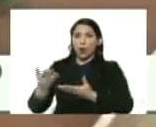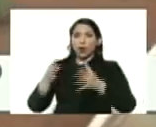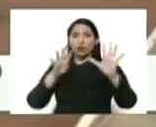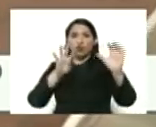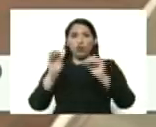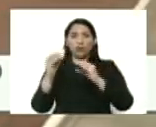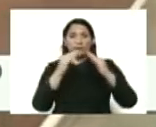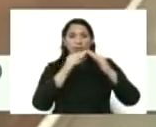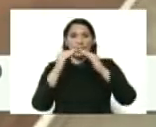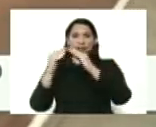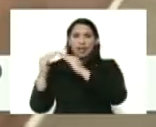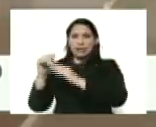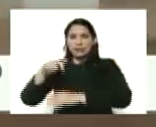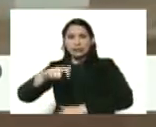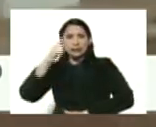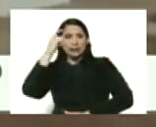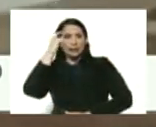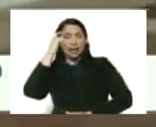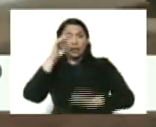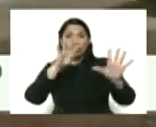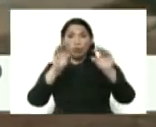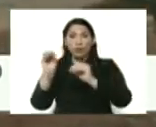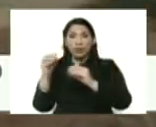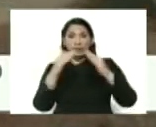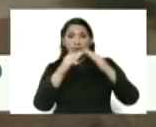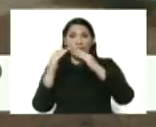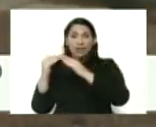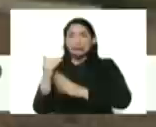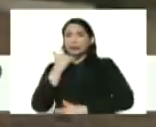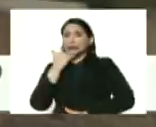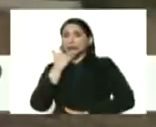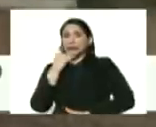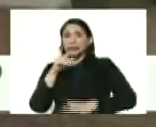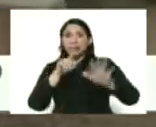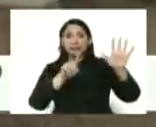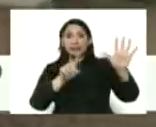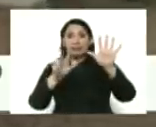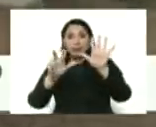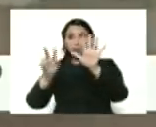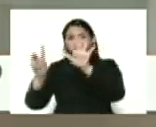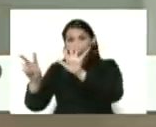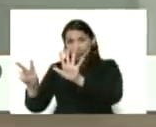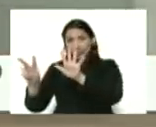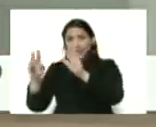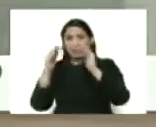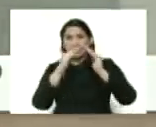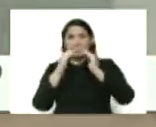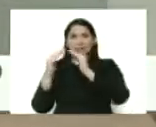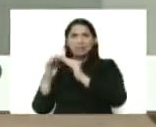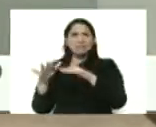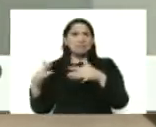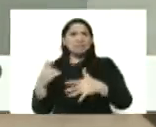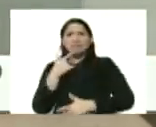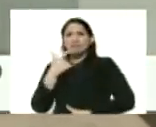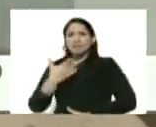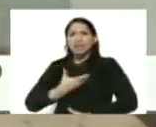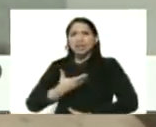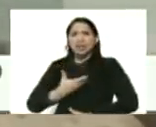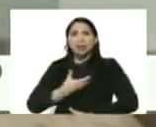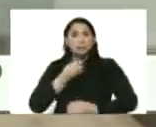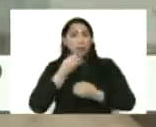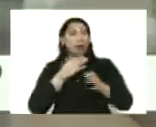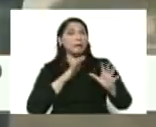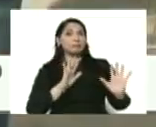viviendas el día de hoy. De esas 90 viviendas estamos llegando a 687 viviendas. ¿Qué dice el alcalde? Bueno, mi